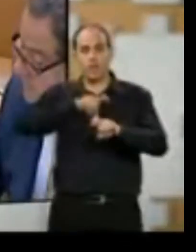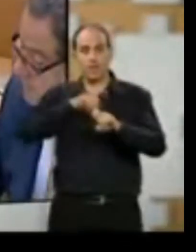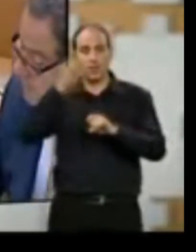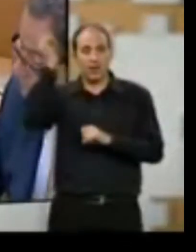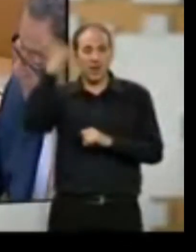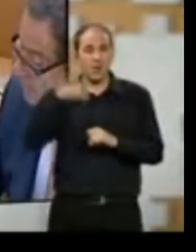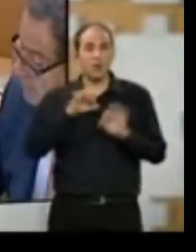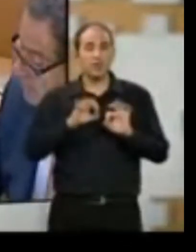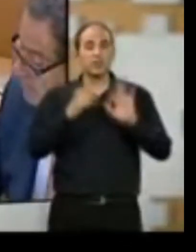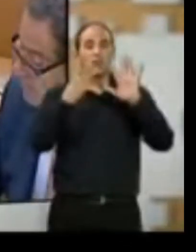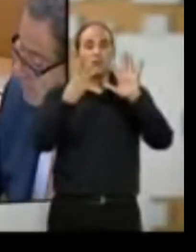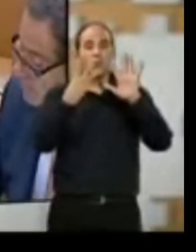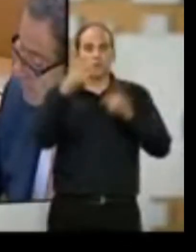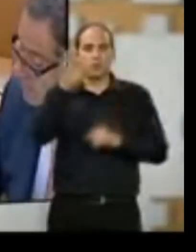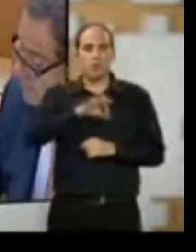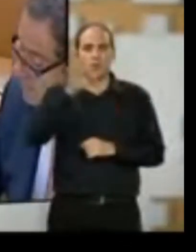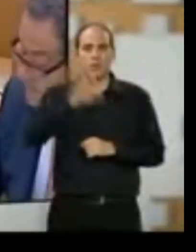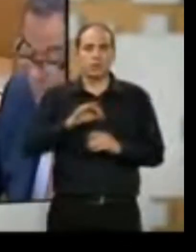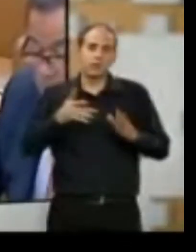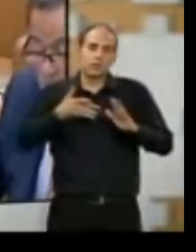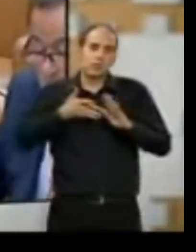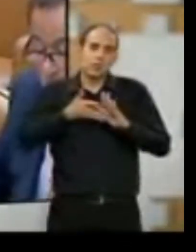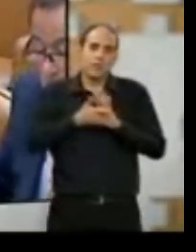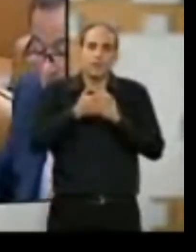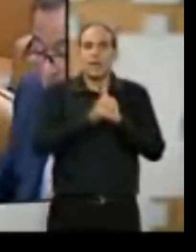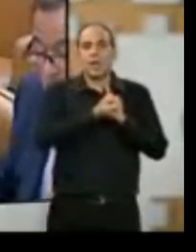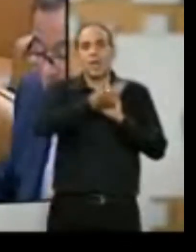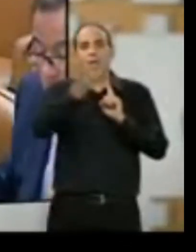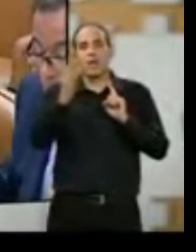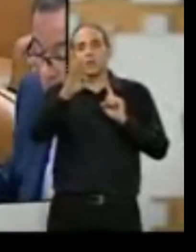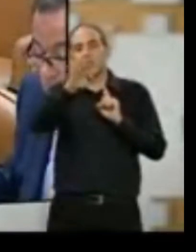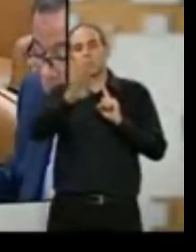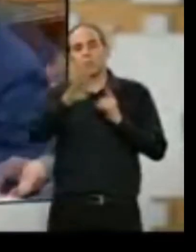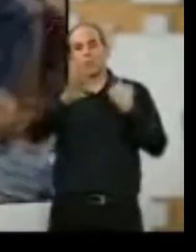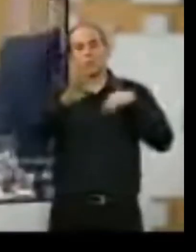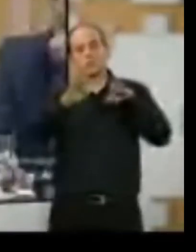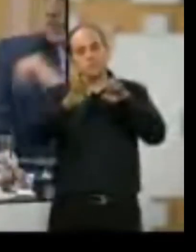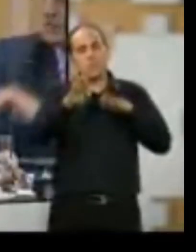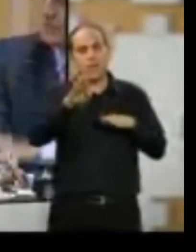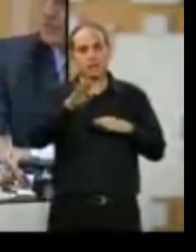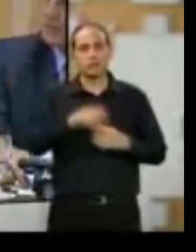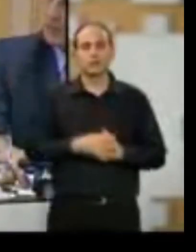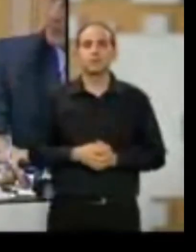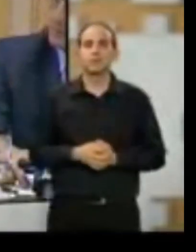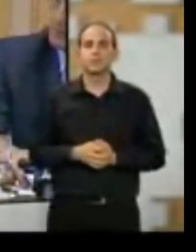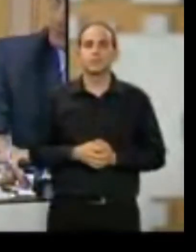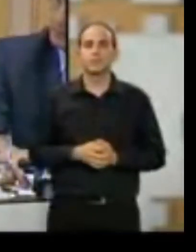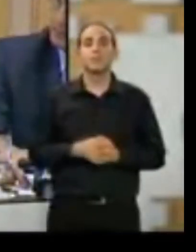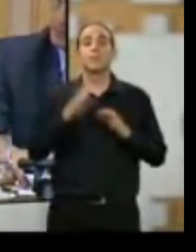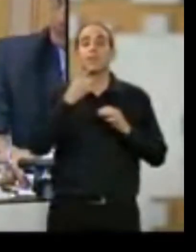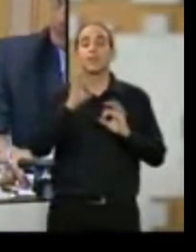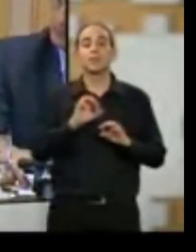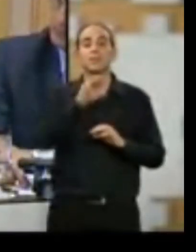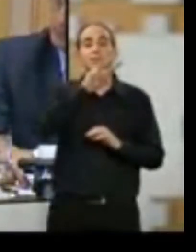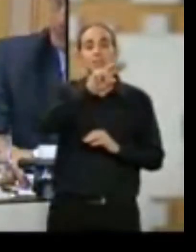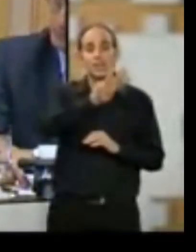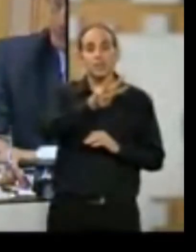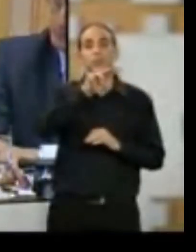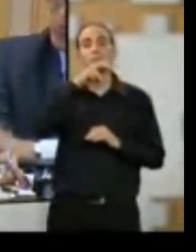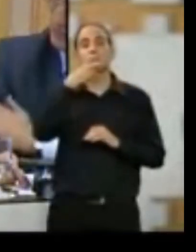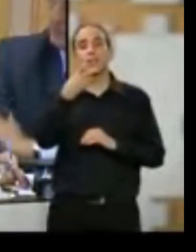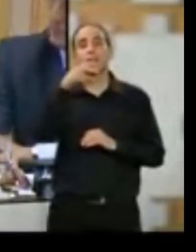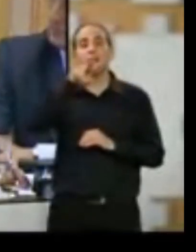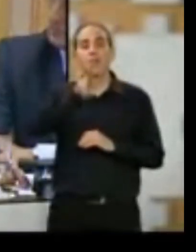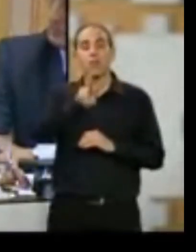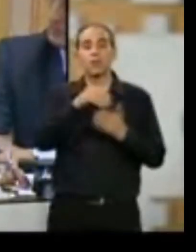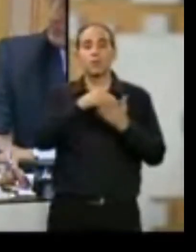Aragón retroceden un 8%, por lo tanto más que el conjunto de ministerios. Tiene una dotación completa de 372 millones de euros, que